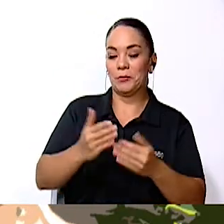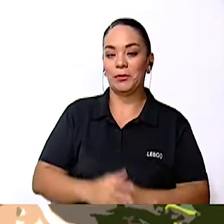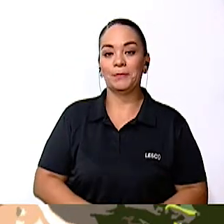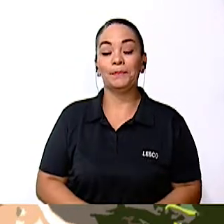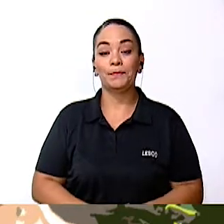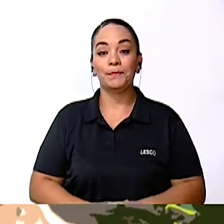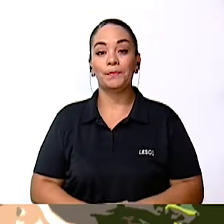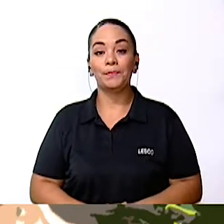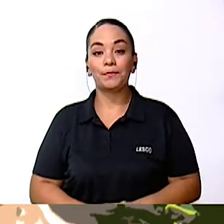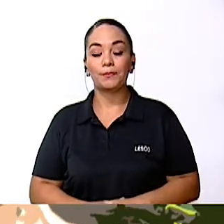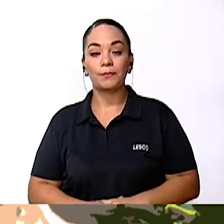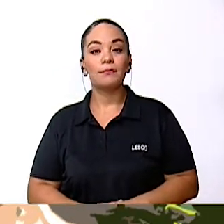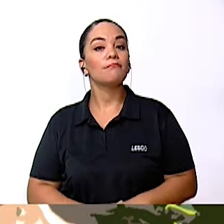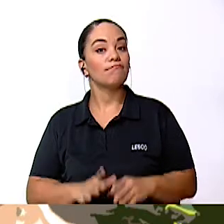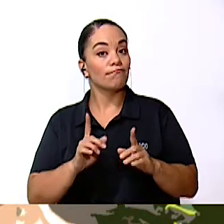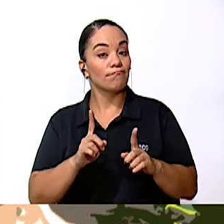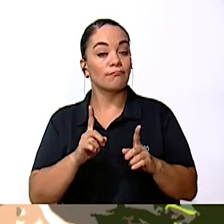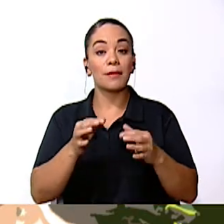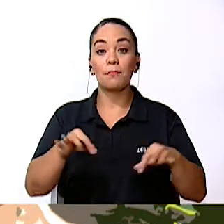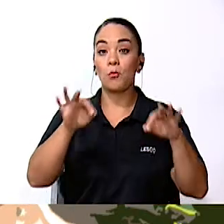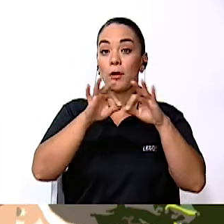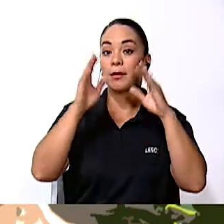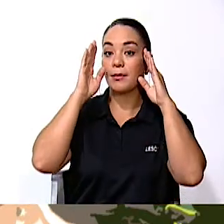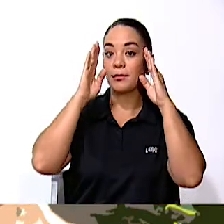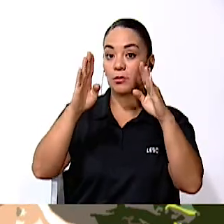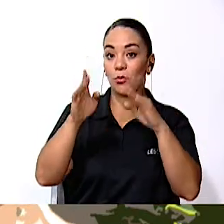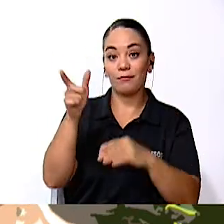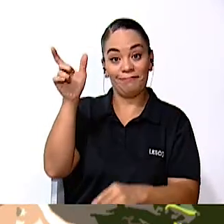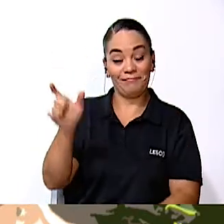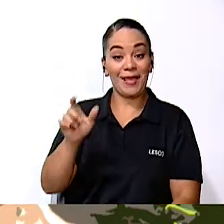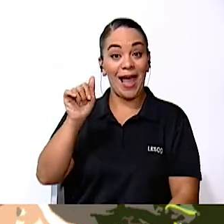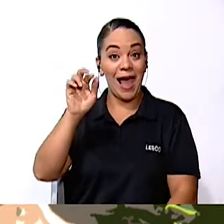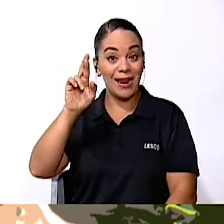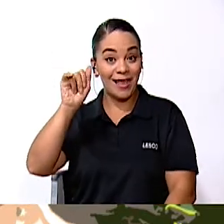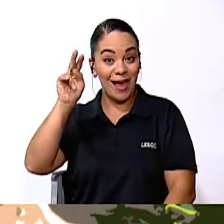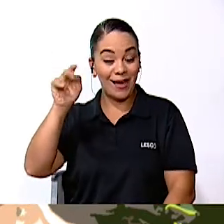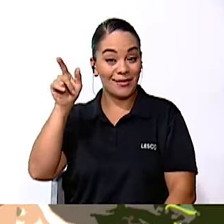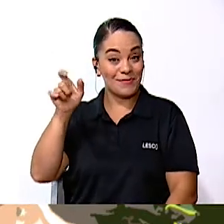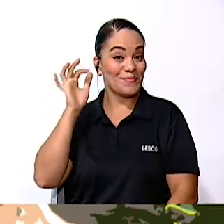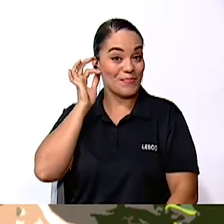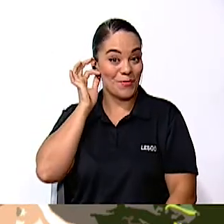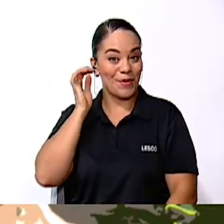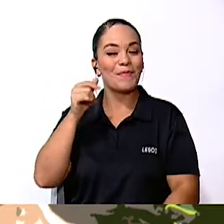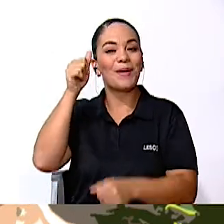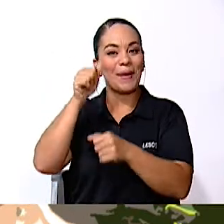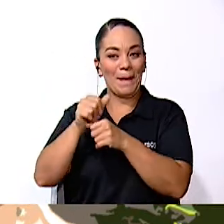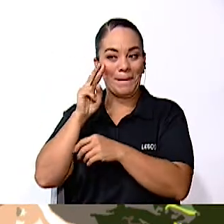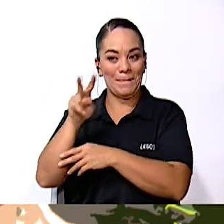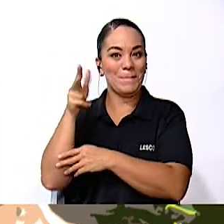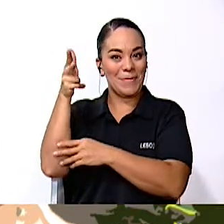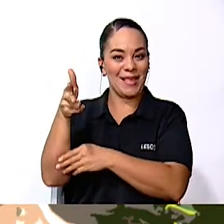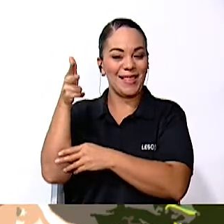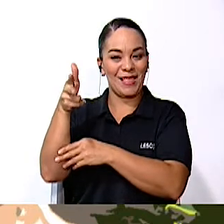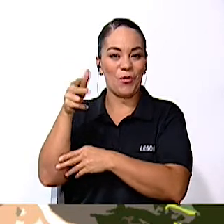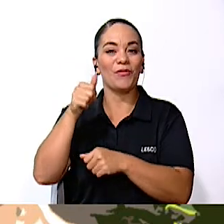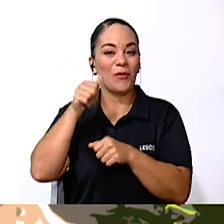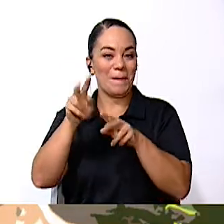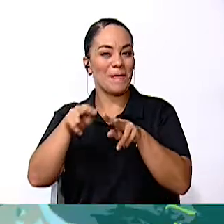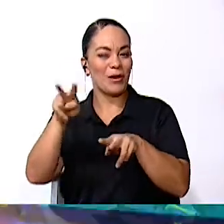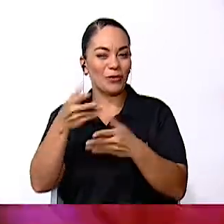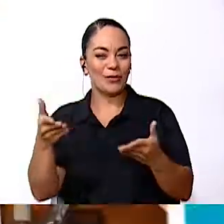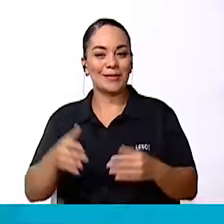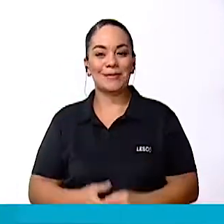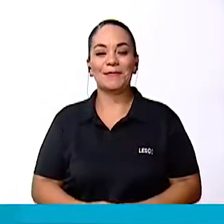también vamos a ponerle atención a Ariana en esta cápsula para que recordemos cosas y valores muy importantes.